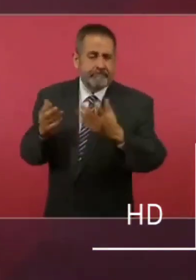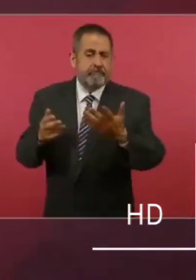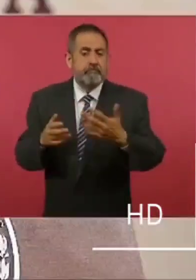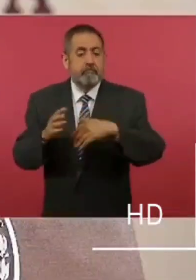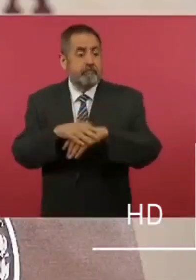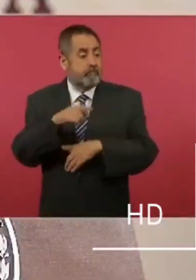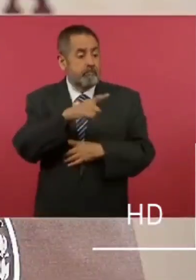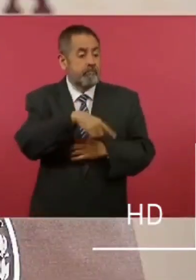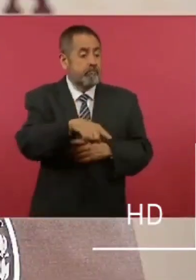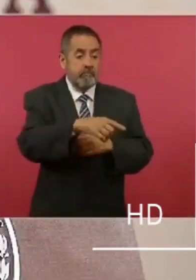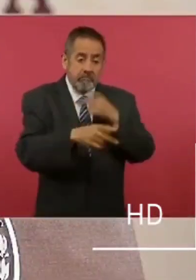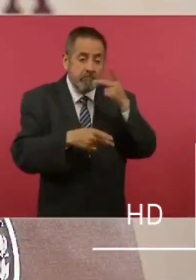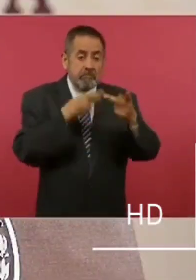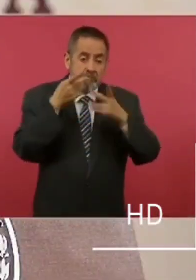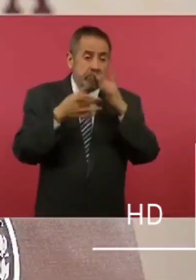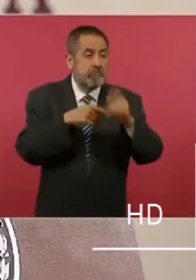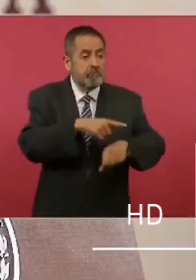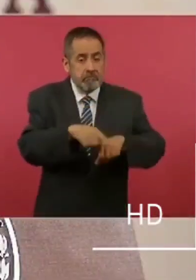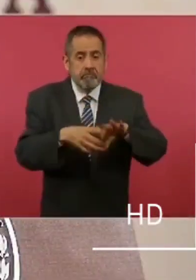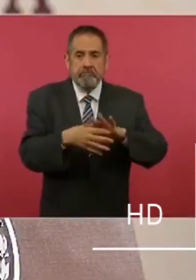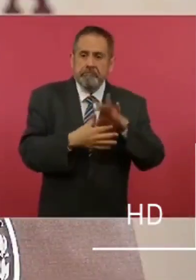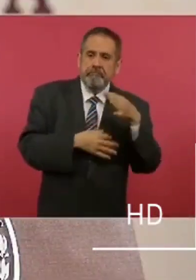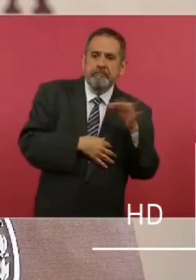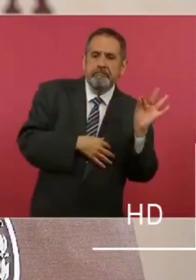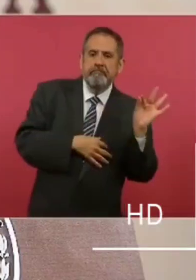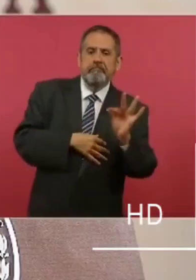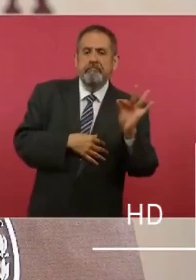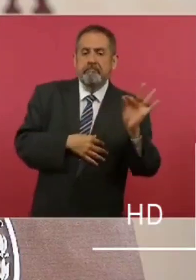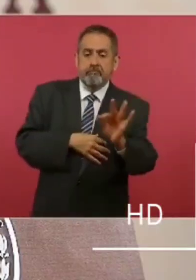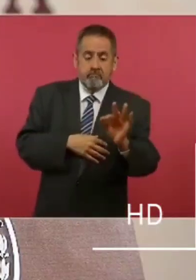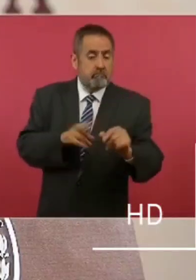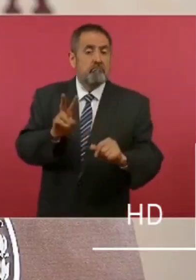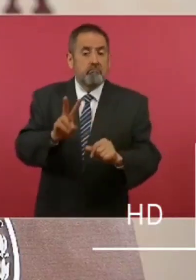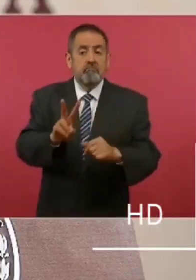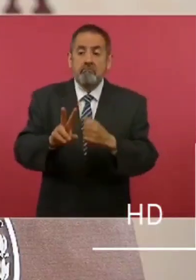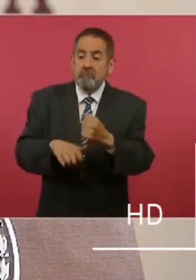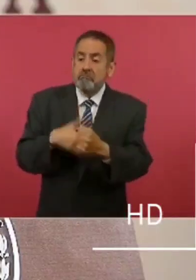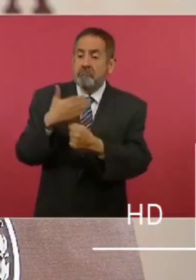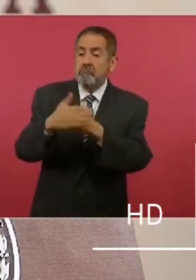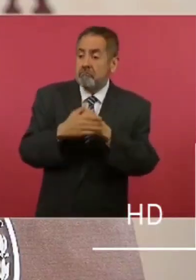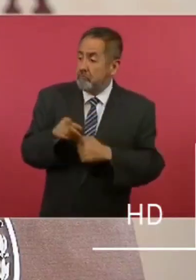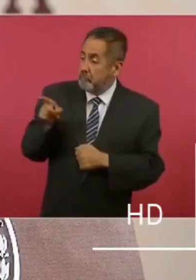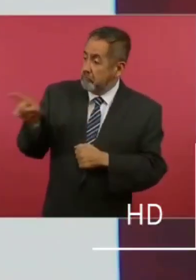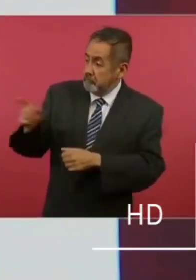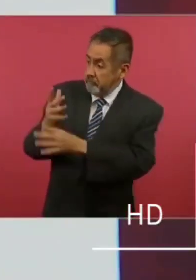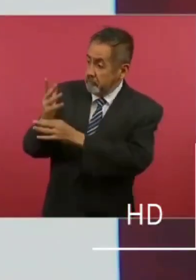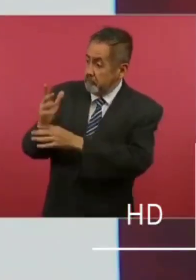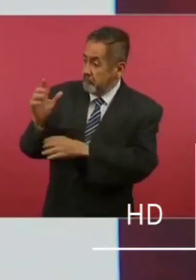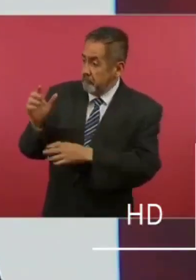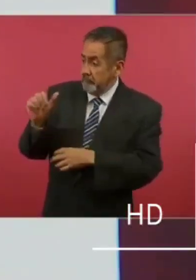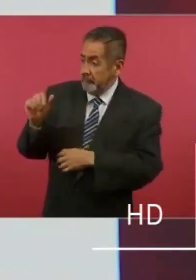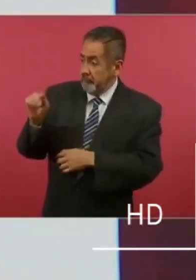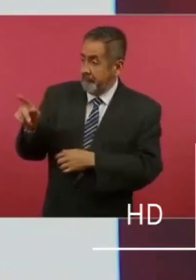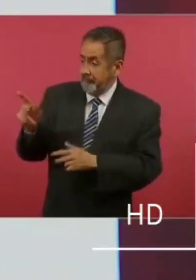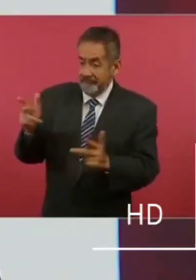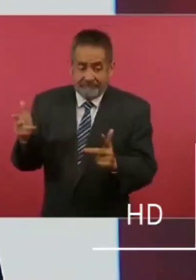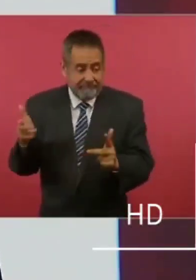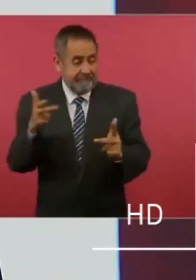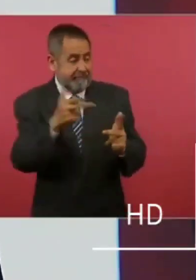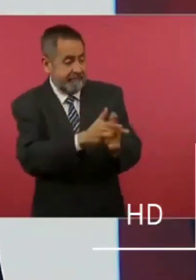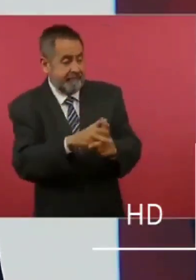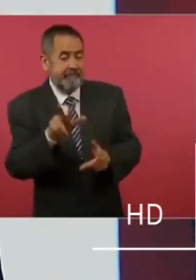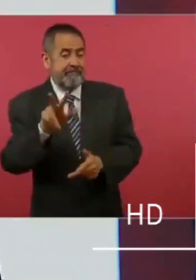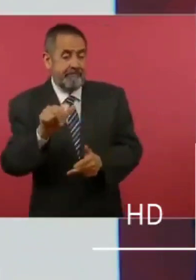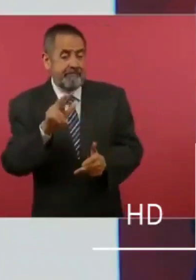dedicaron buena parte de su tiempo a sembrar la idea de un atentado provocado por los ataques que supuestamente